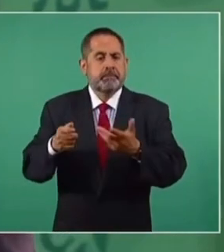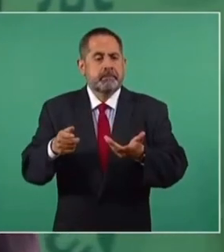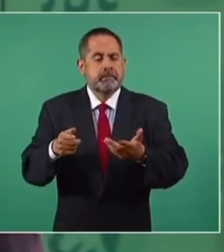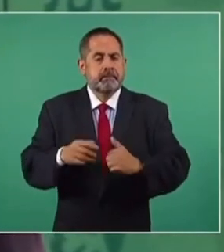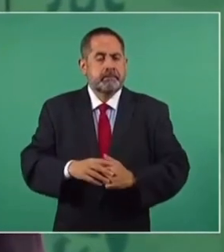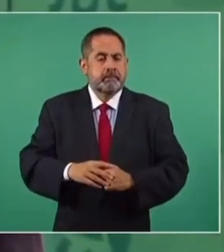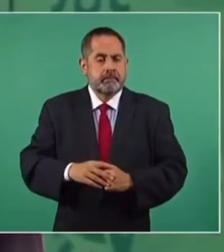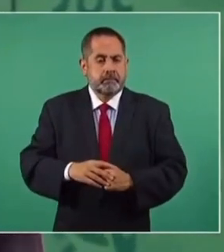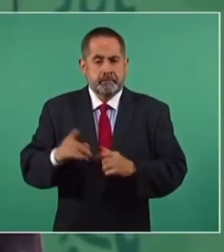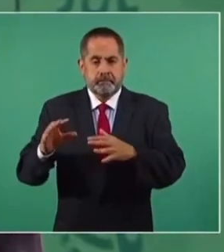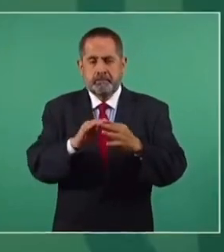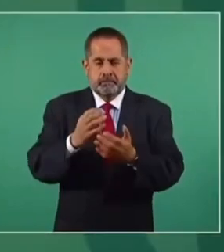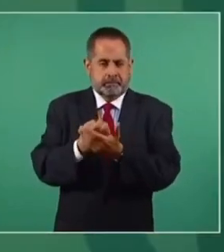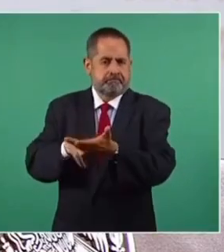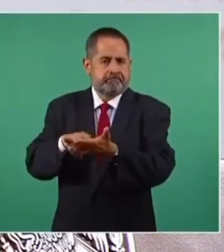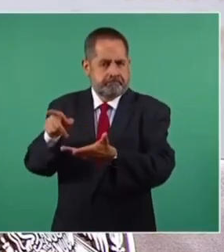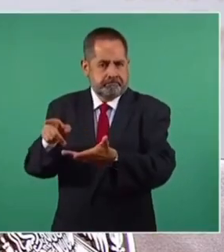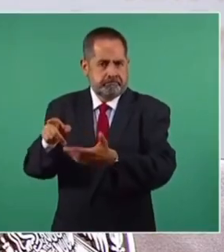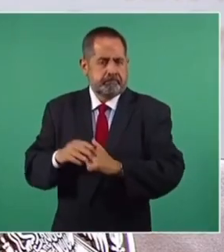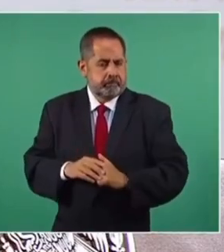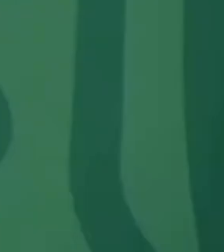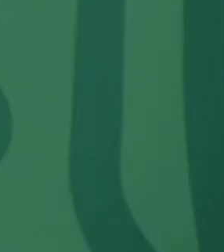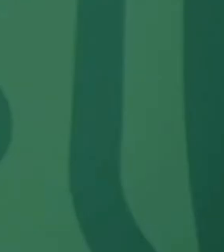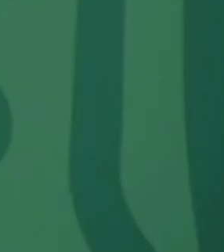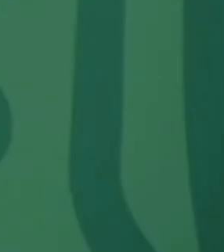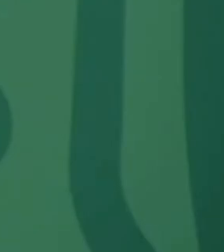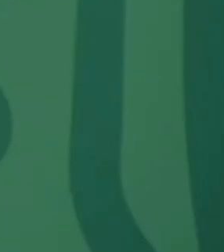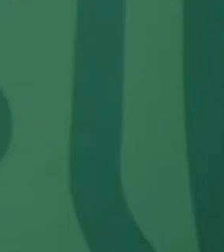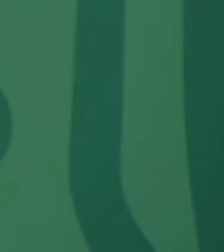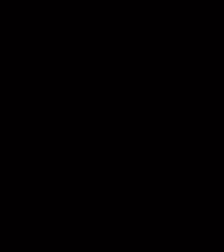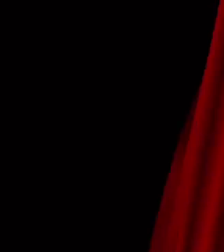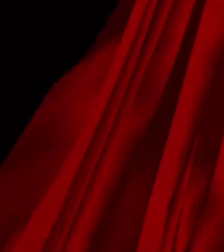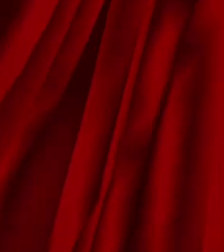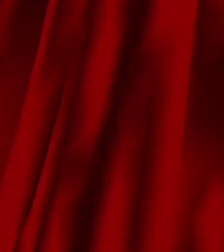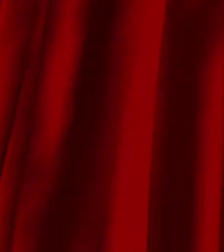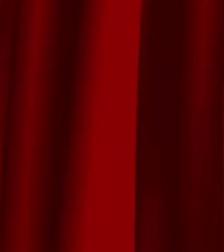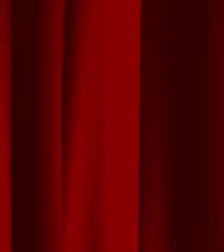vinculado con la economía, va a haber vigilancia de la Guardia Nacional.